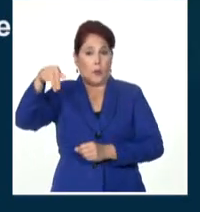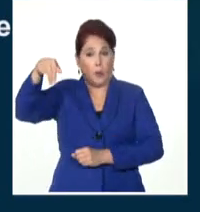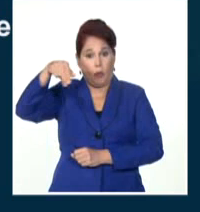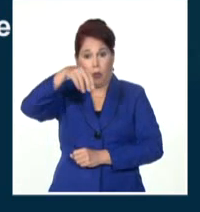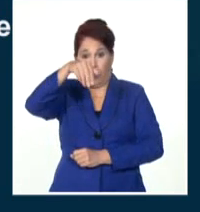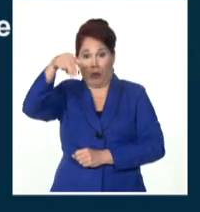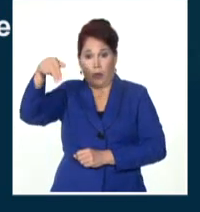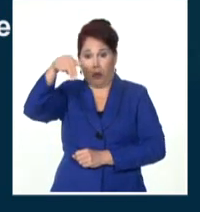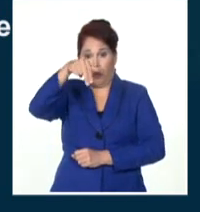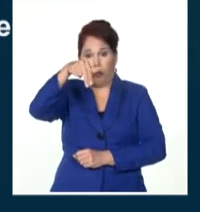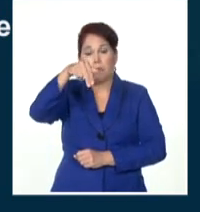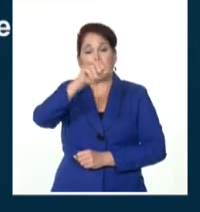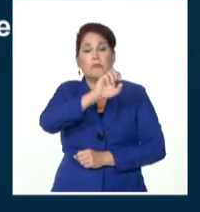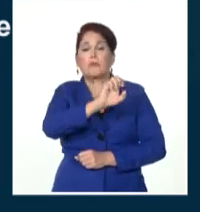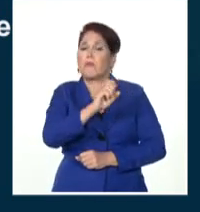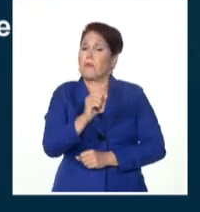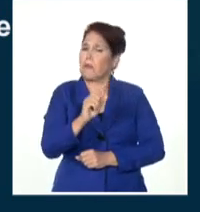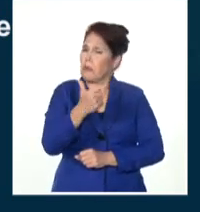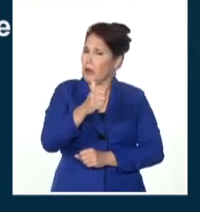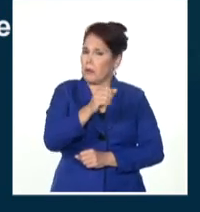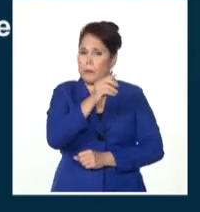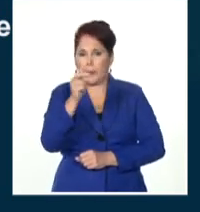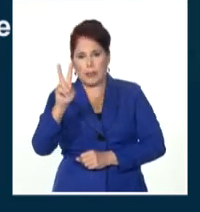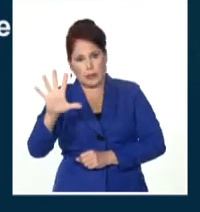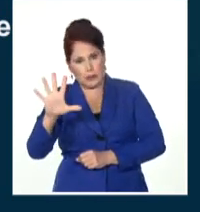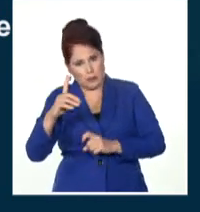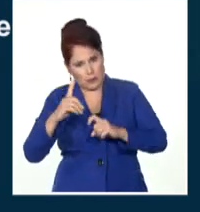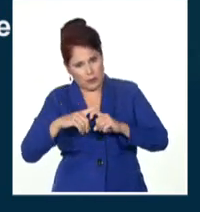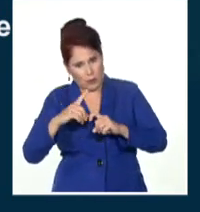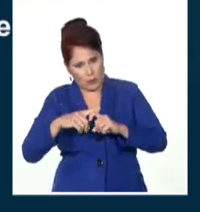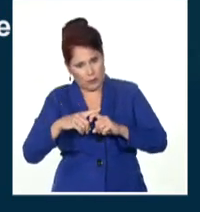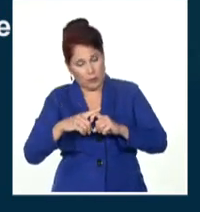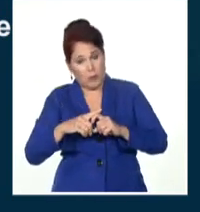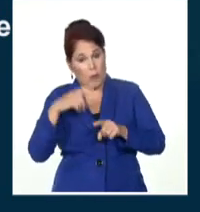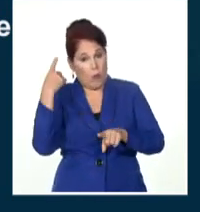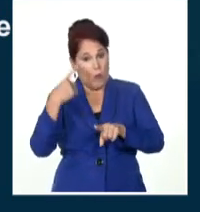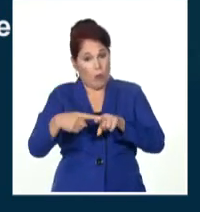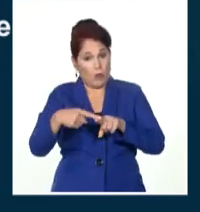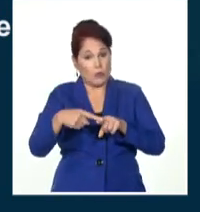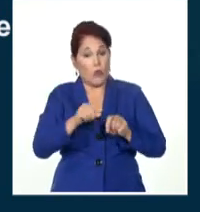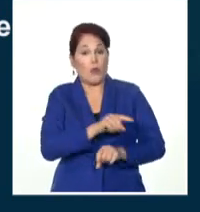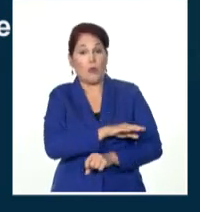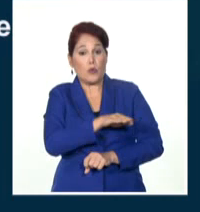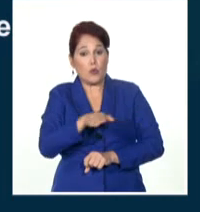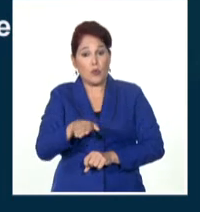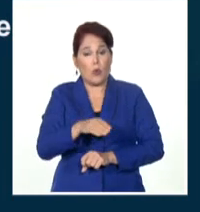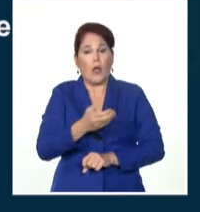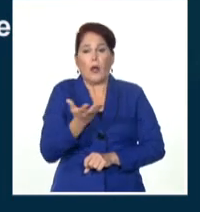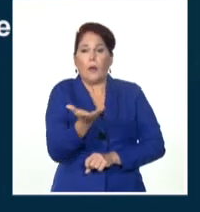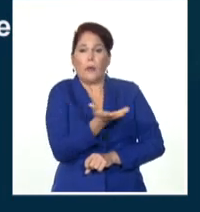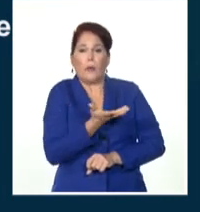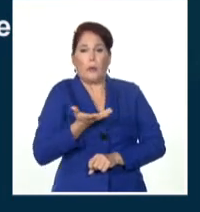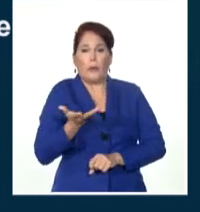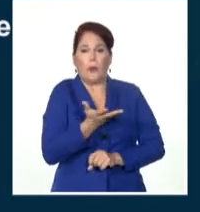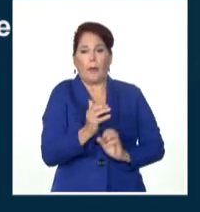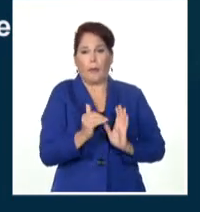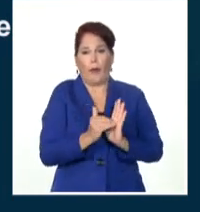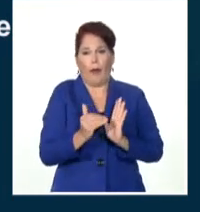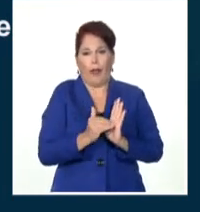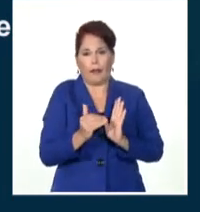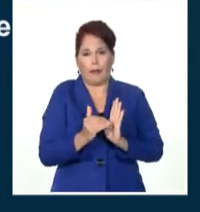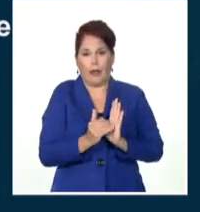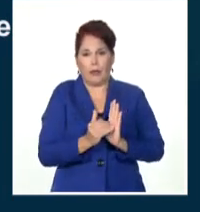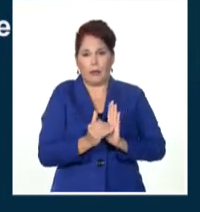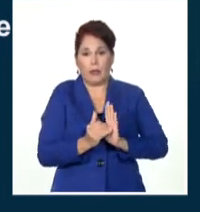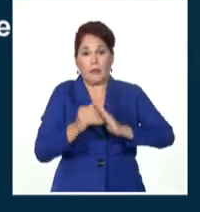operan con rumbos entre nordeste y leste y velocidades entre 10 y 25 kilómetros por hora, mientras que en la costa sur tendremos brisas marinas durante la tarde. En el mar también